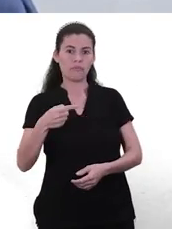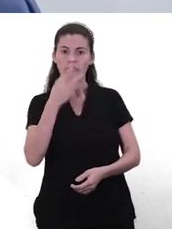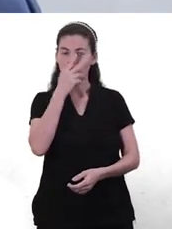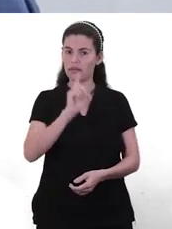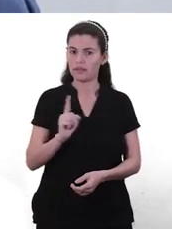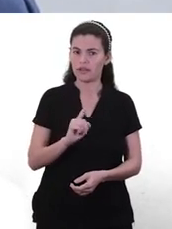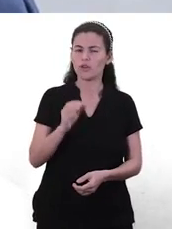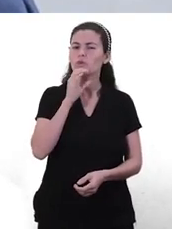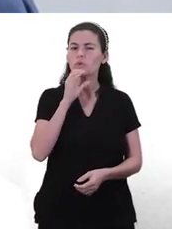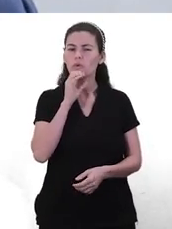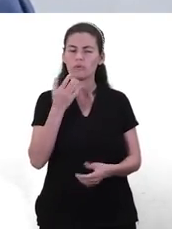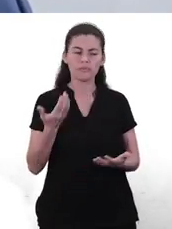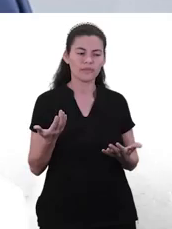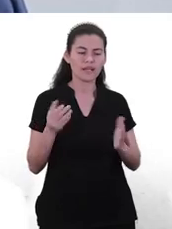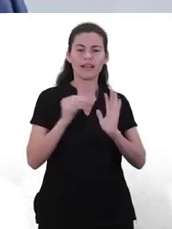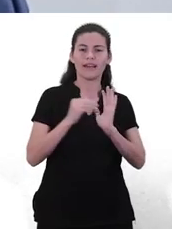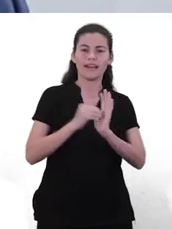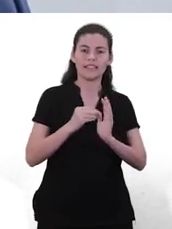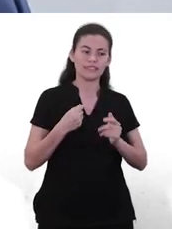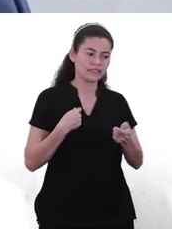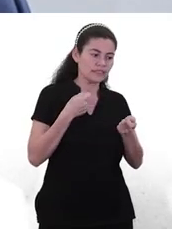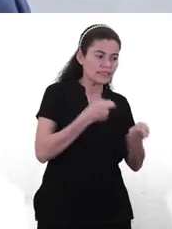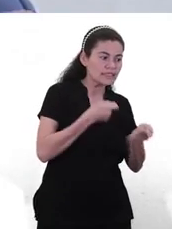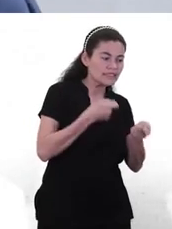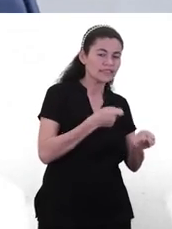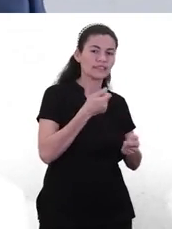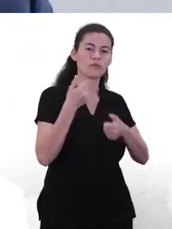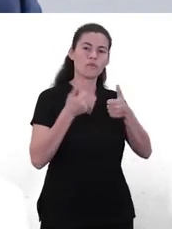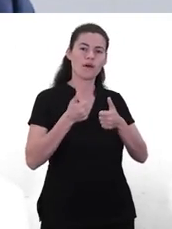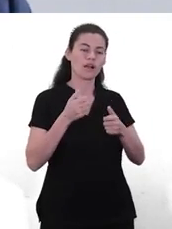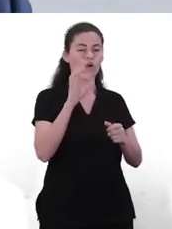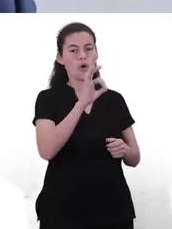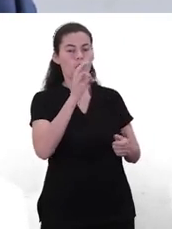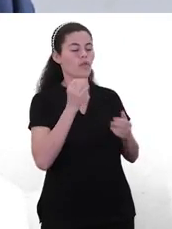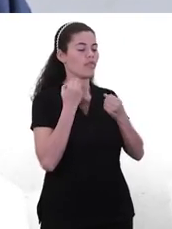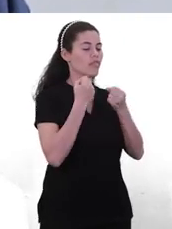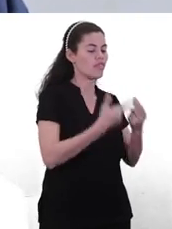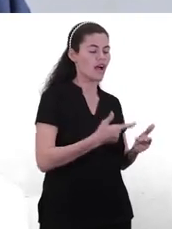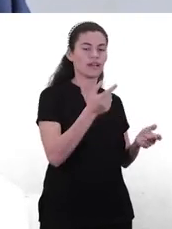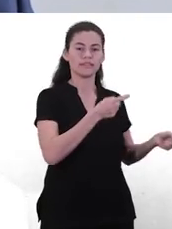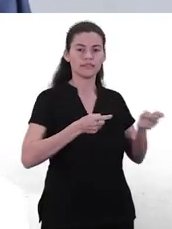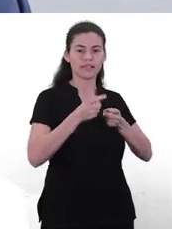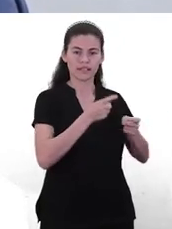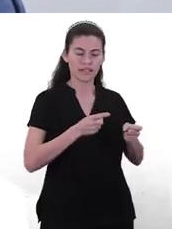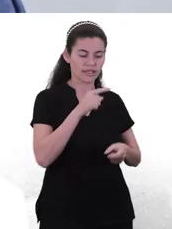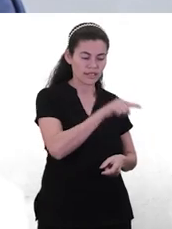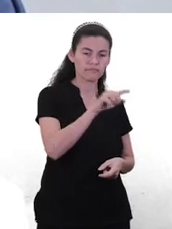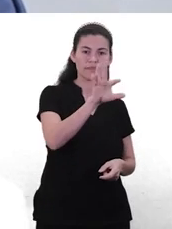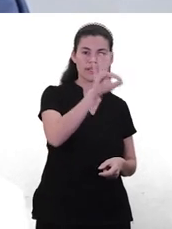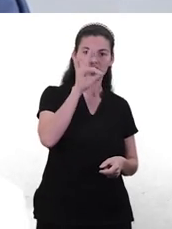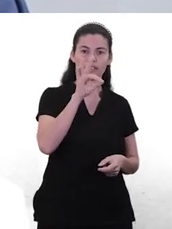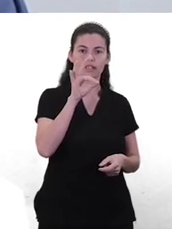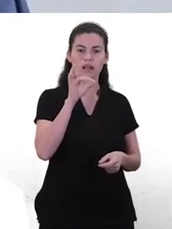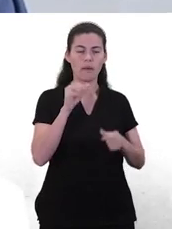decidió. ¿Cómo hacer? ¿Es inducir la respuesta a la palabra, es darle elementos para que elija siempre lo mejor dentro de lo